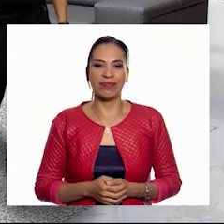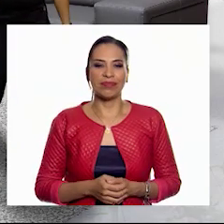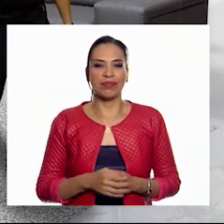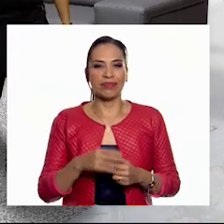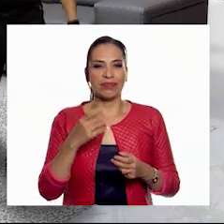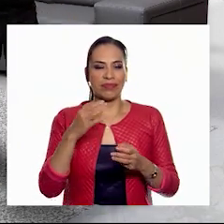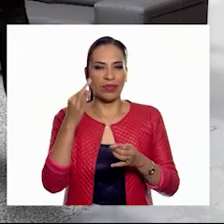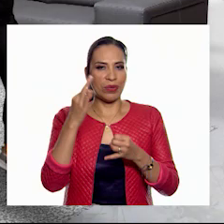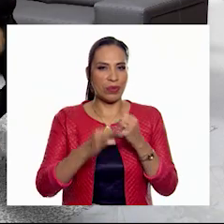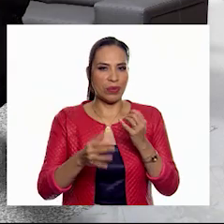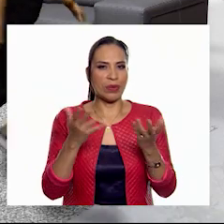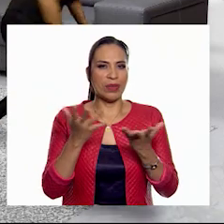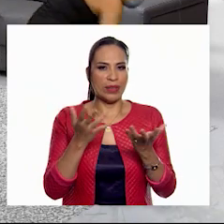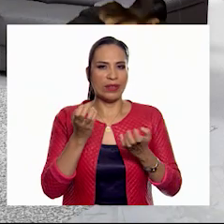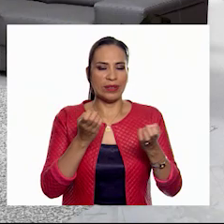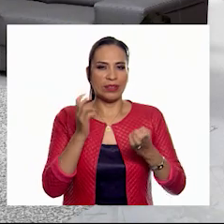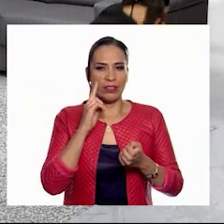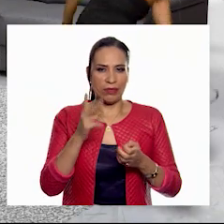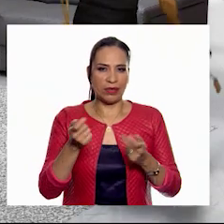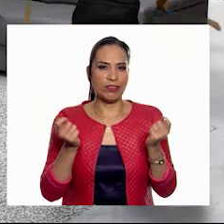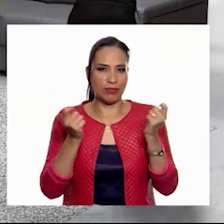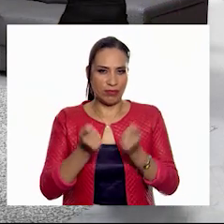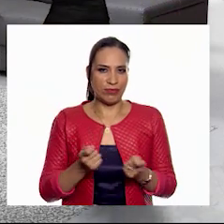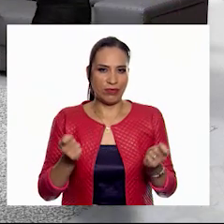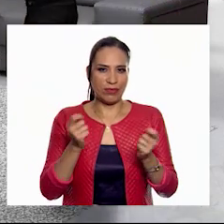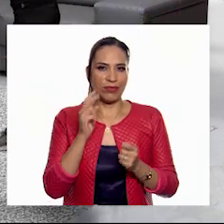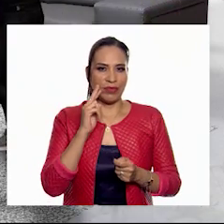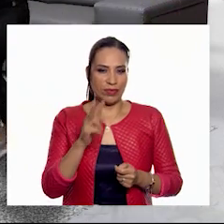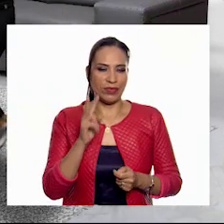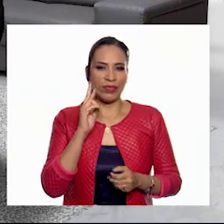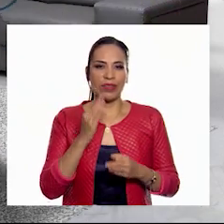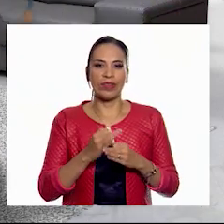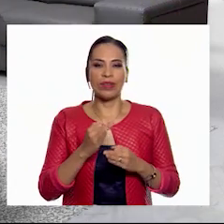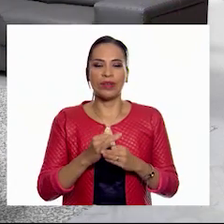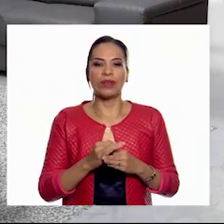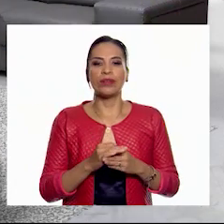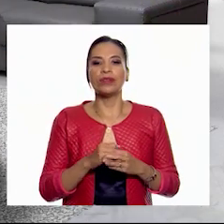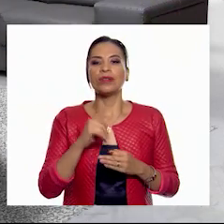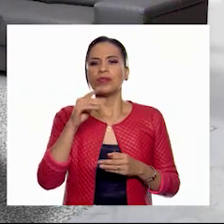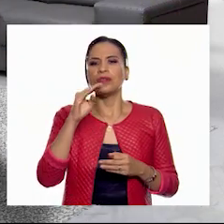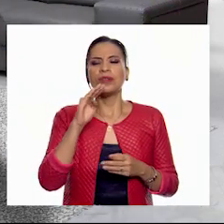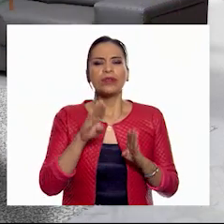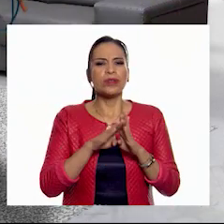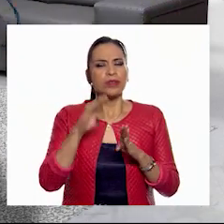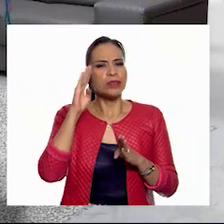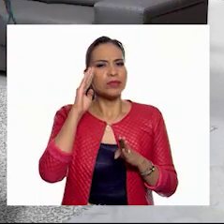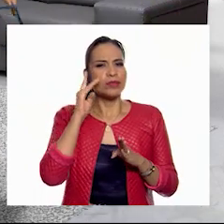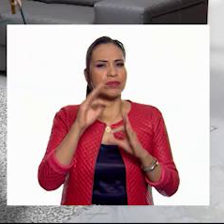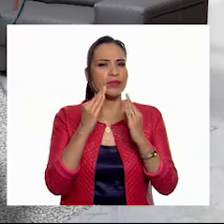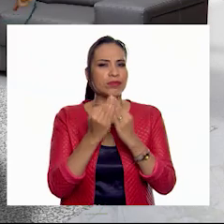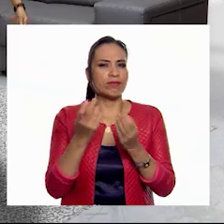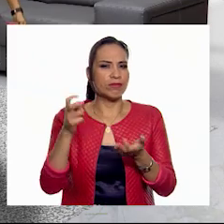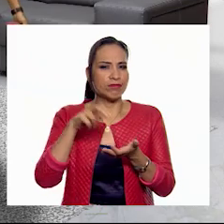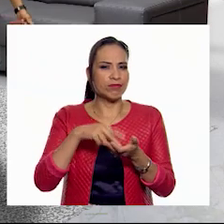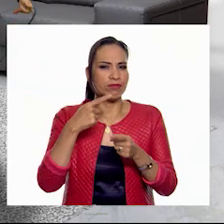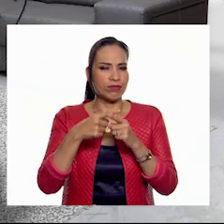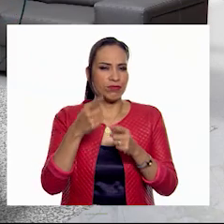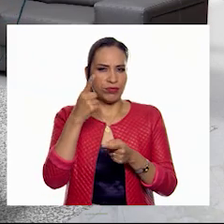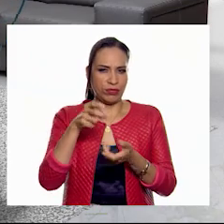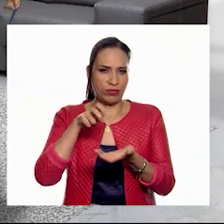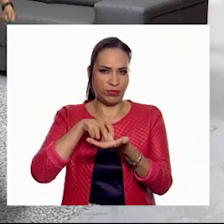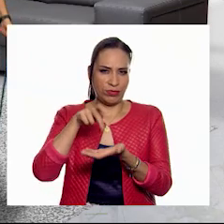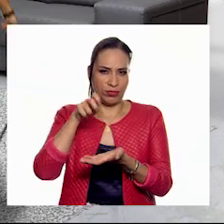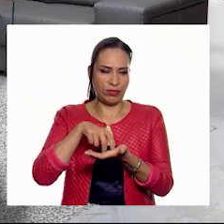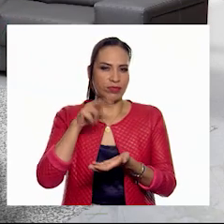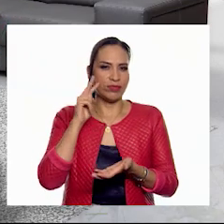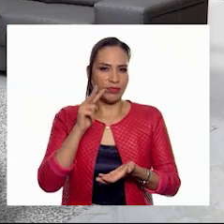Adelante con el último reto. Vamos por la cuerda, Jorge, rápidamente. Ahora, proponme una manera distinta de saltar. ¿En un pie? En un pie.